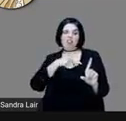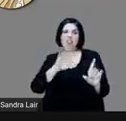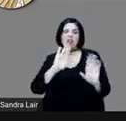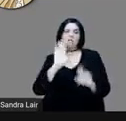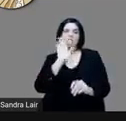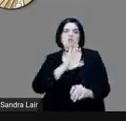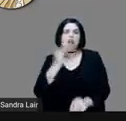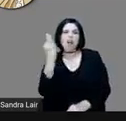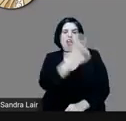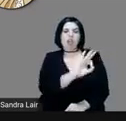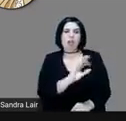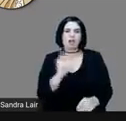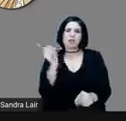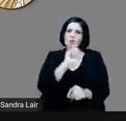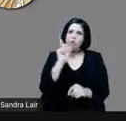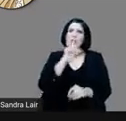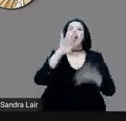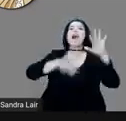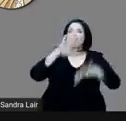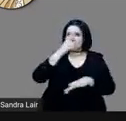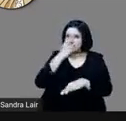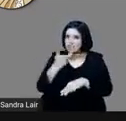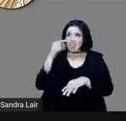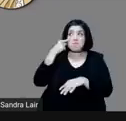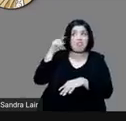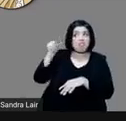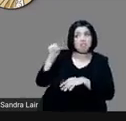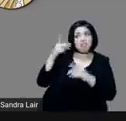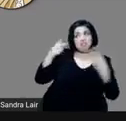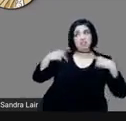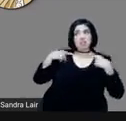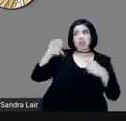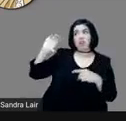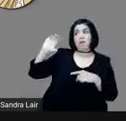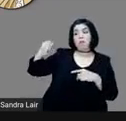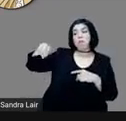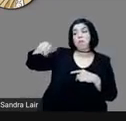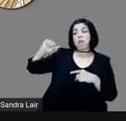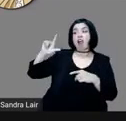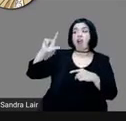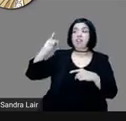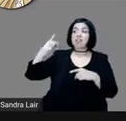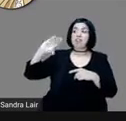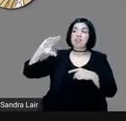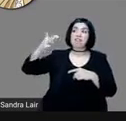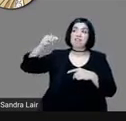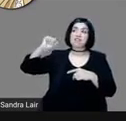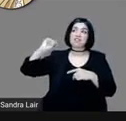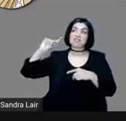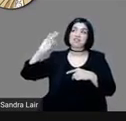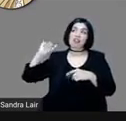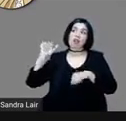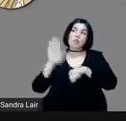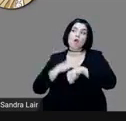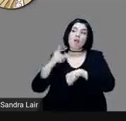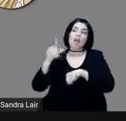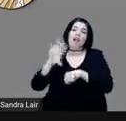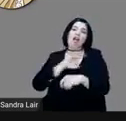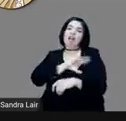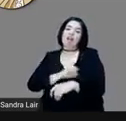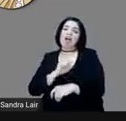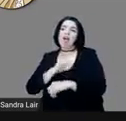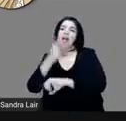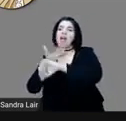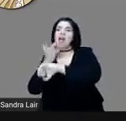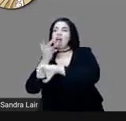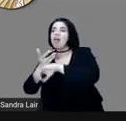prefiere lo extranjero a lo nacional. O que los trascaltecas fueron traidores o que los totonacas de la